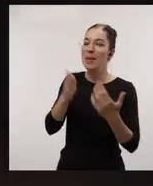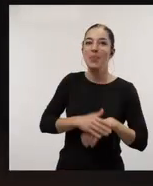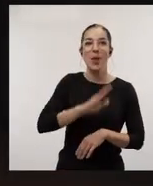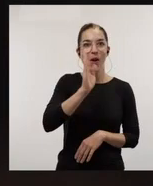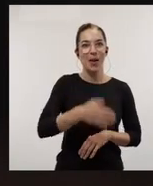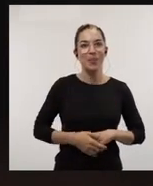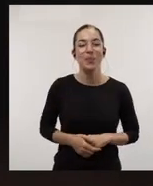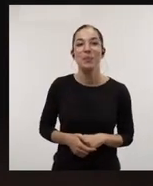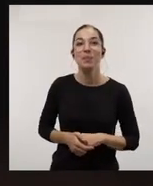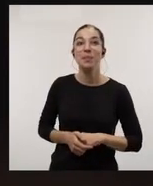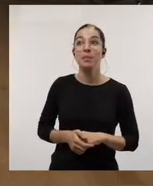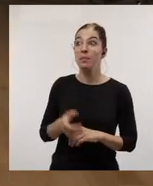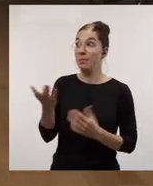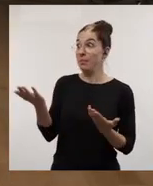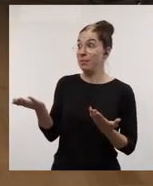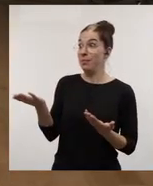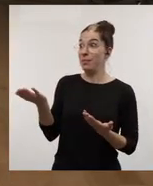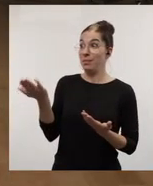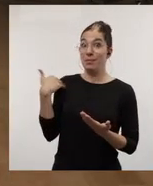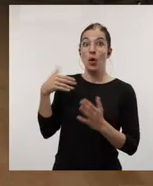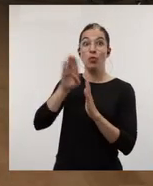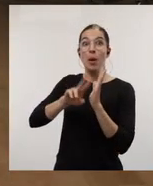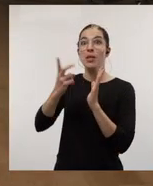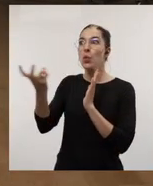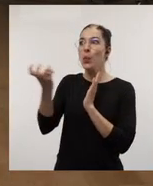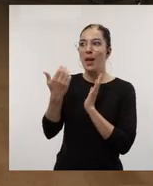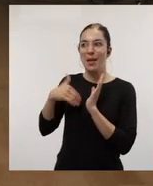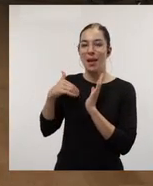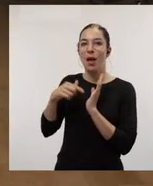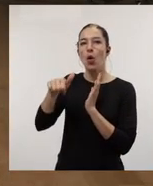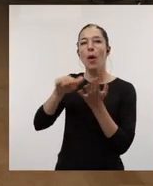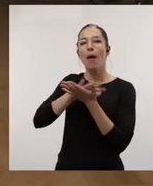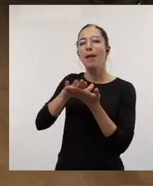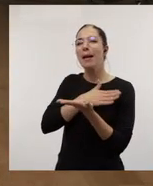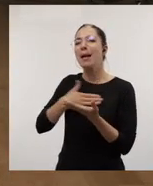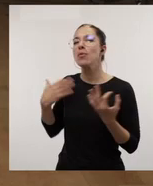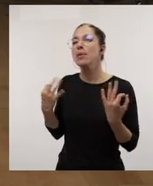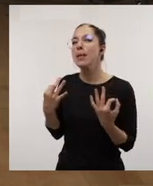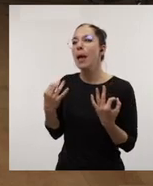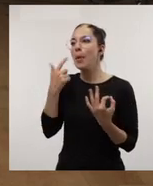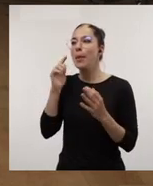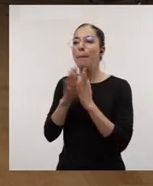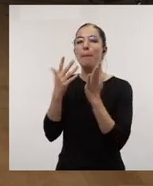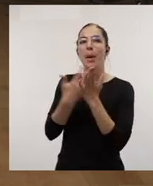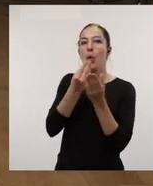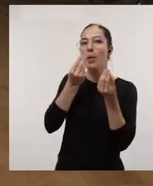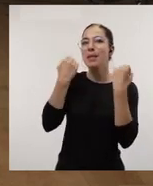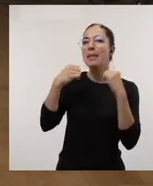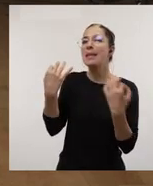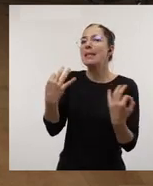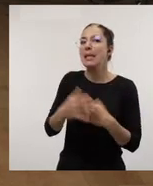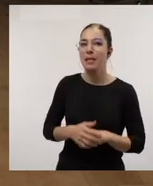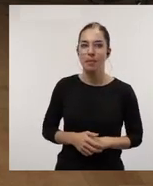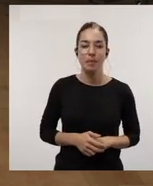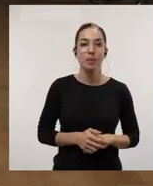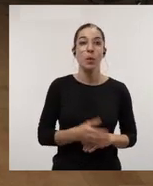Bienvenida, Gemma. Hola, Sonsoles. Gemma, tú estuviste conmigo ya en el segundo programa y hoy lo que queríamos abordar es en qué consiste ese manual de buenas